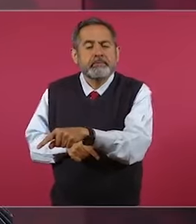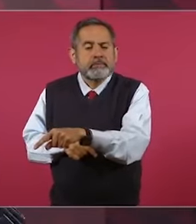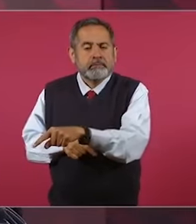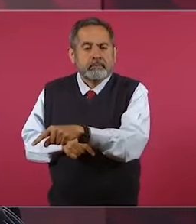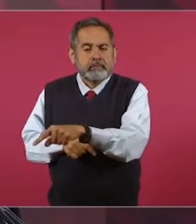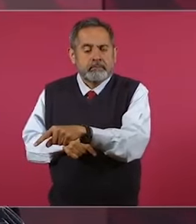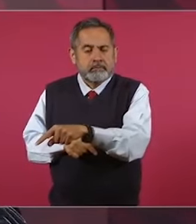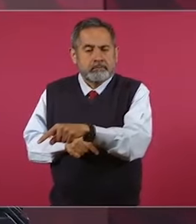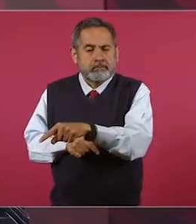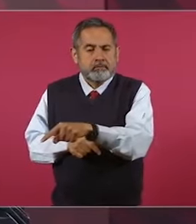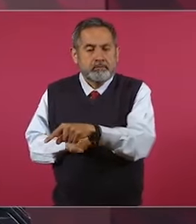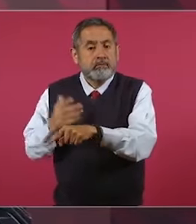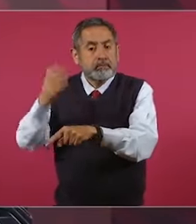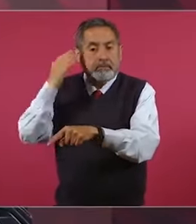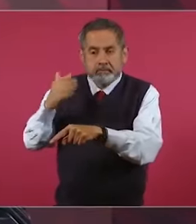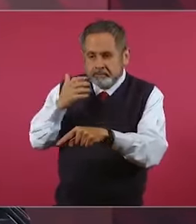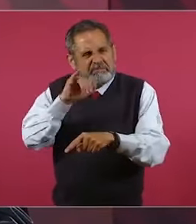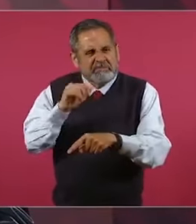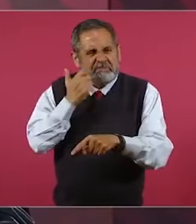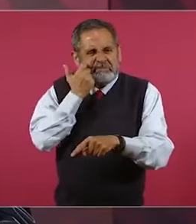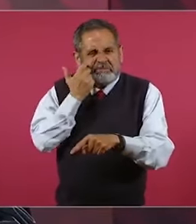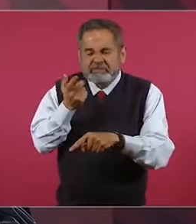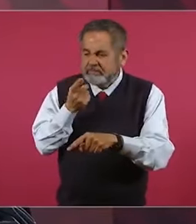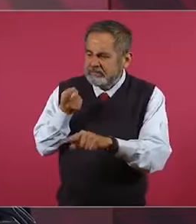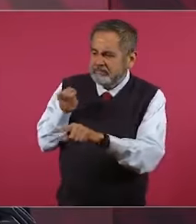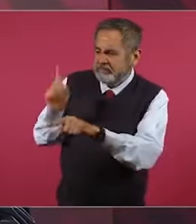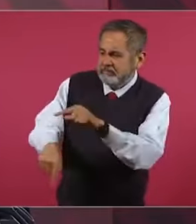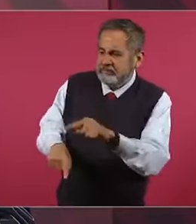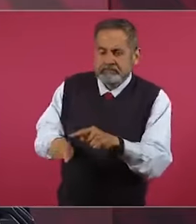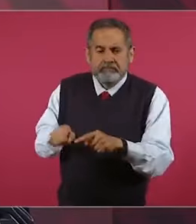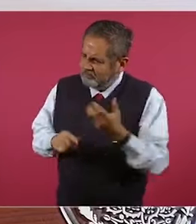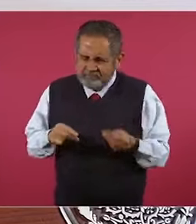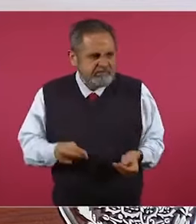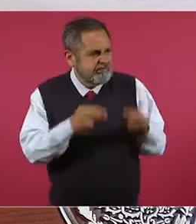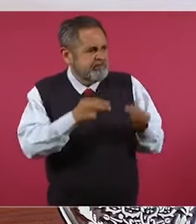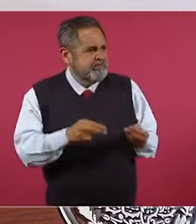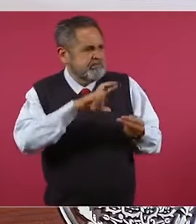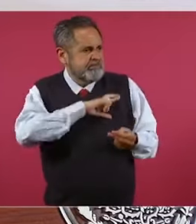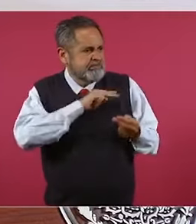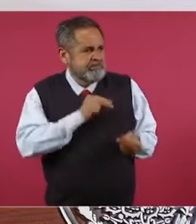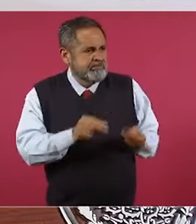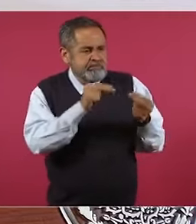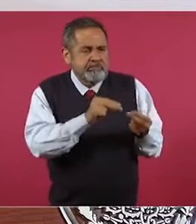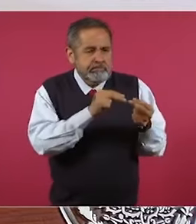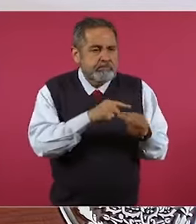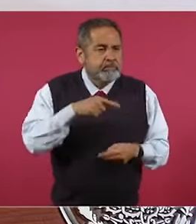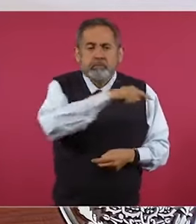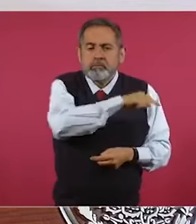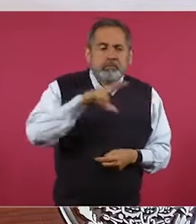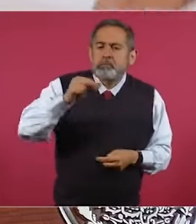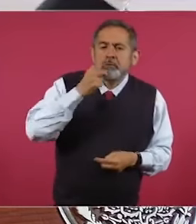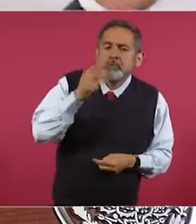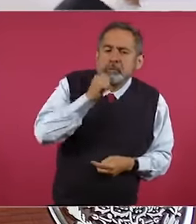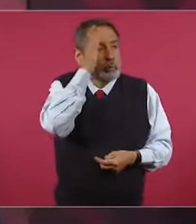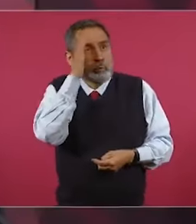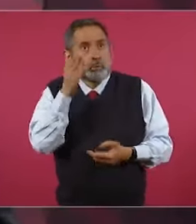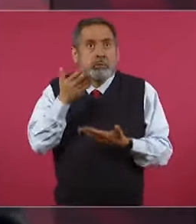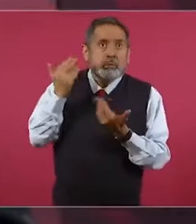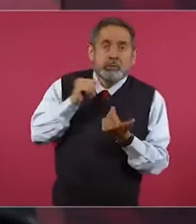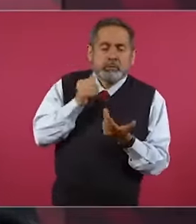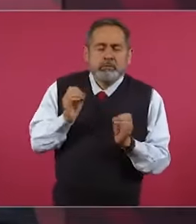pretendía privatizar la educación pública? ¿Por qué no se manifestaron cuando